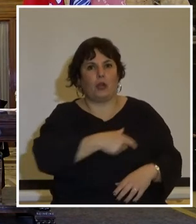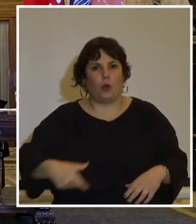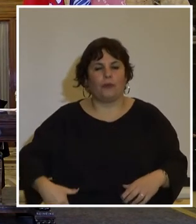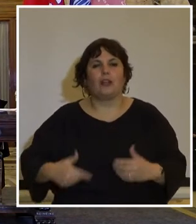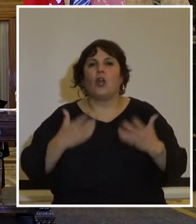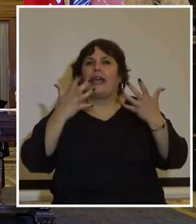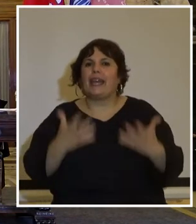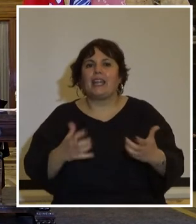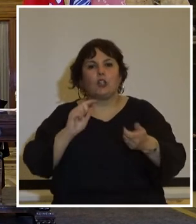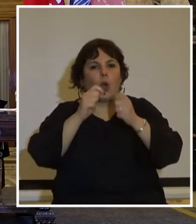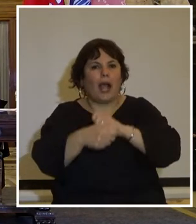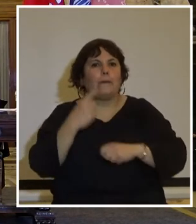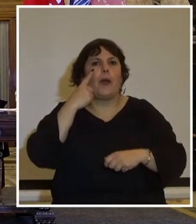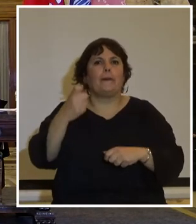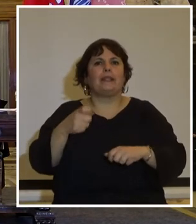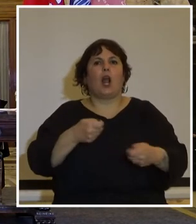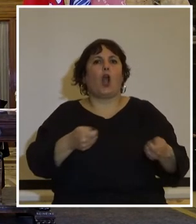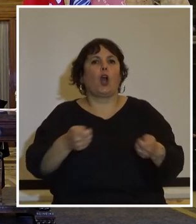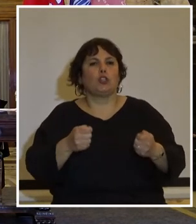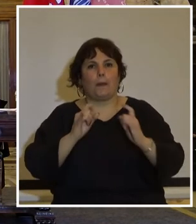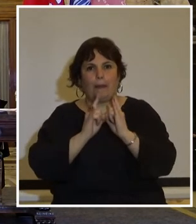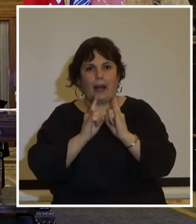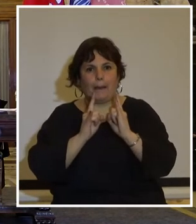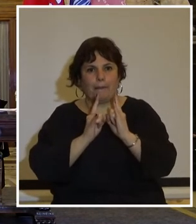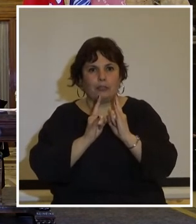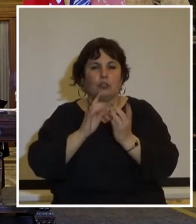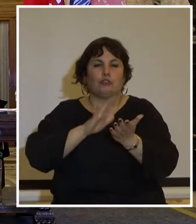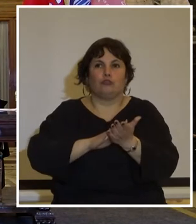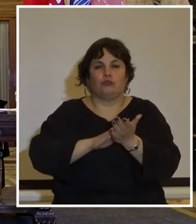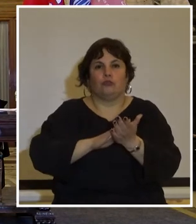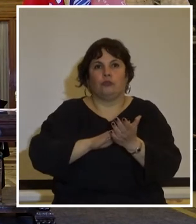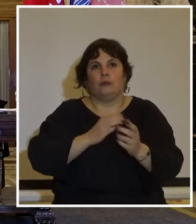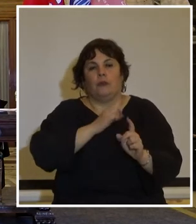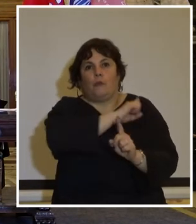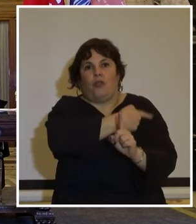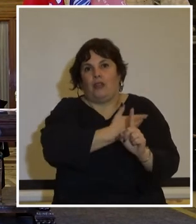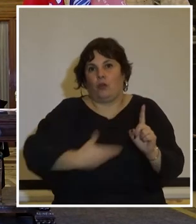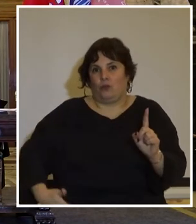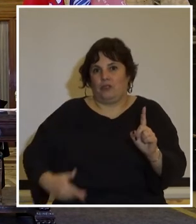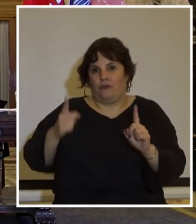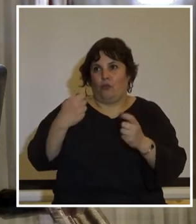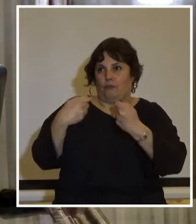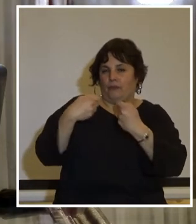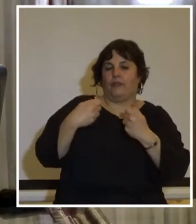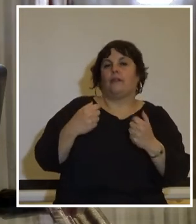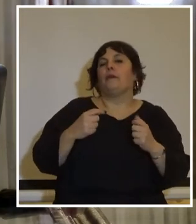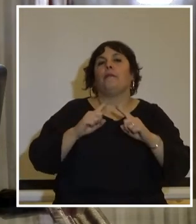pretendiendo con dicho cambio evitar el control natural del parlamento sobre las acciones del poder ejecutivo el poder ejecutivo se erigía